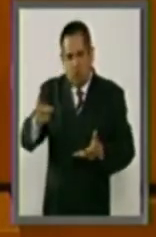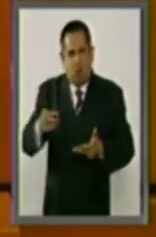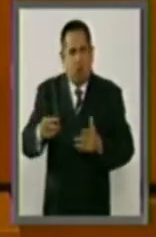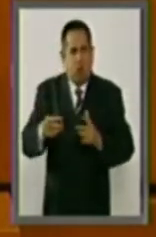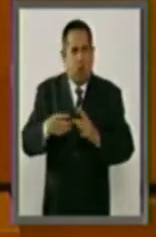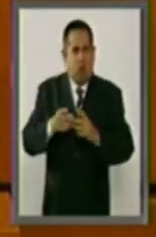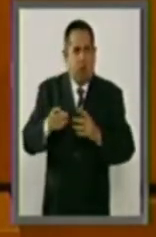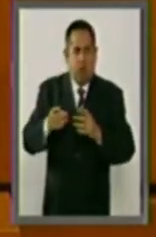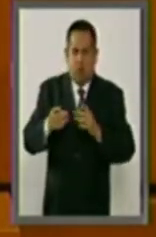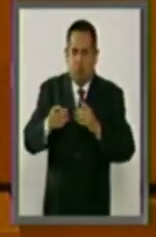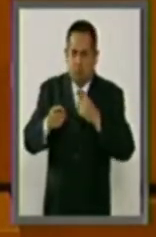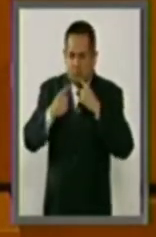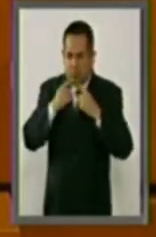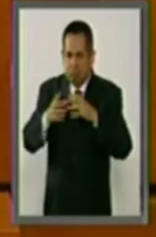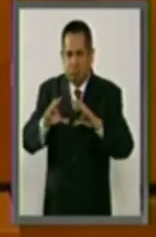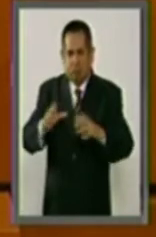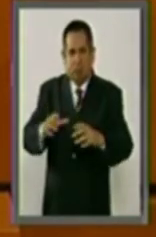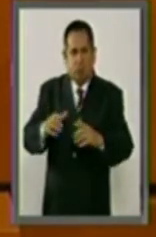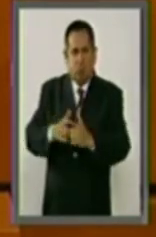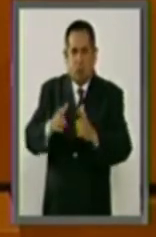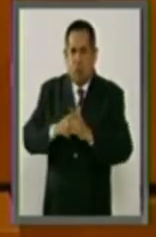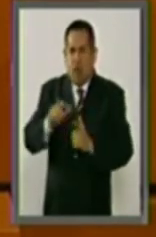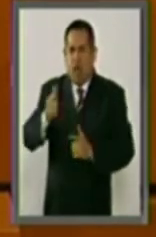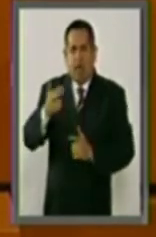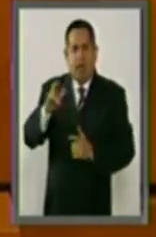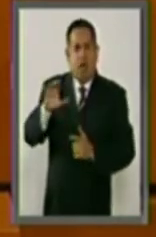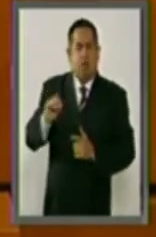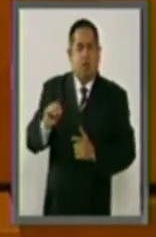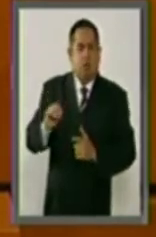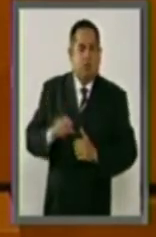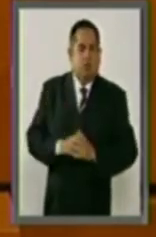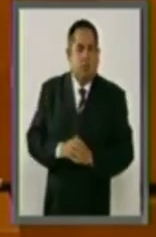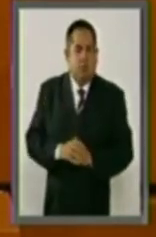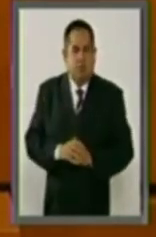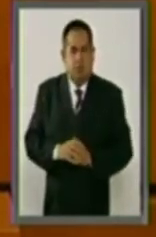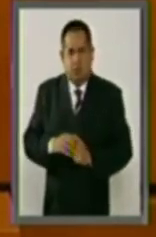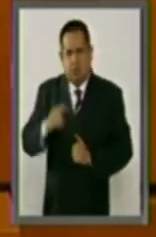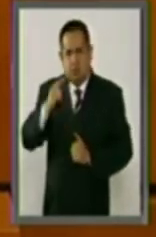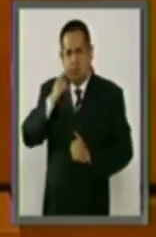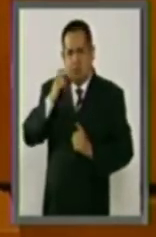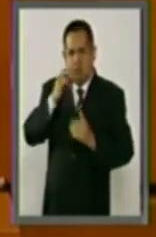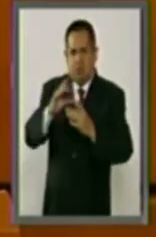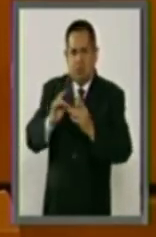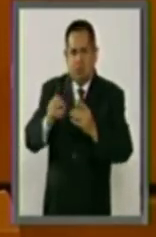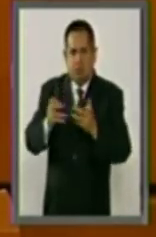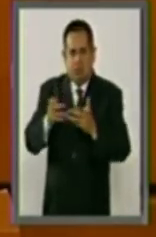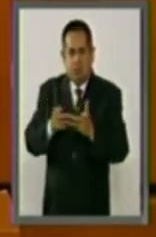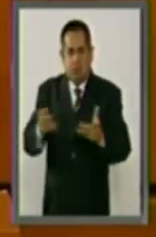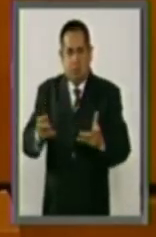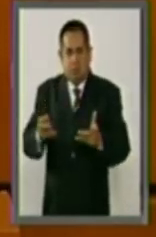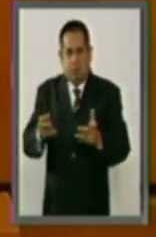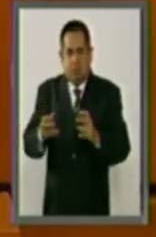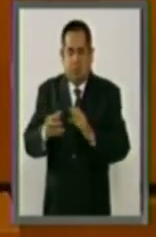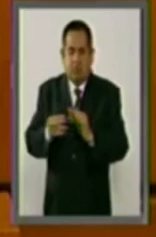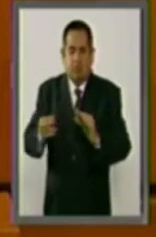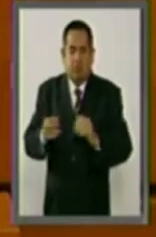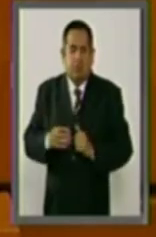desarrollo del sector agrario. La lucha por la tierra, por su posesión,